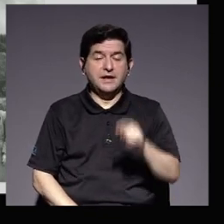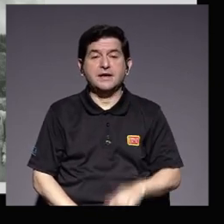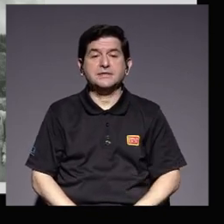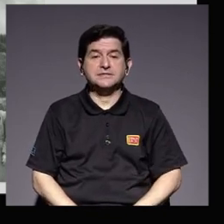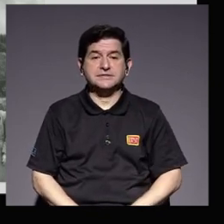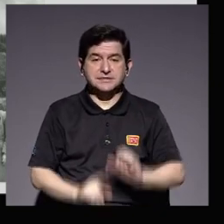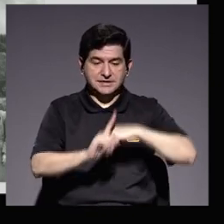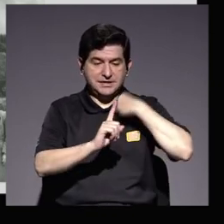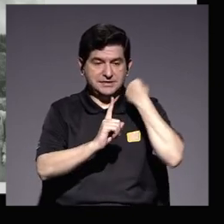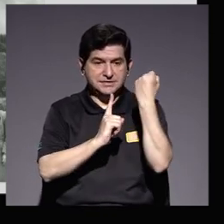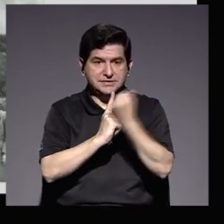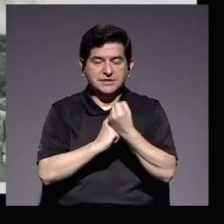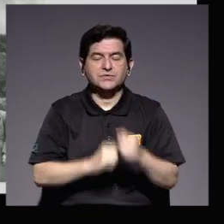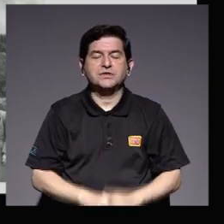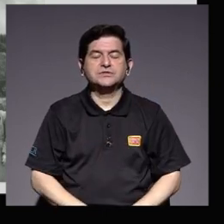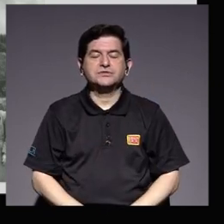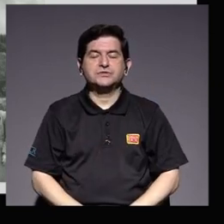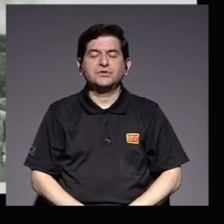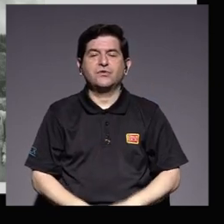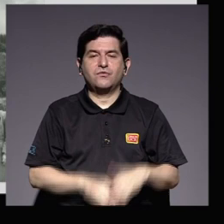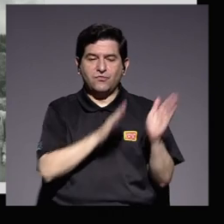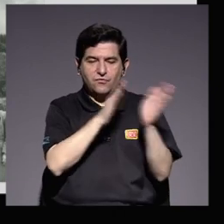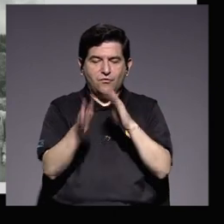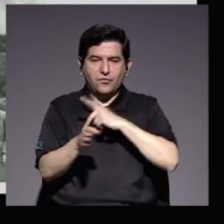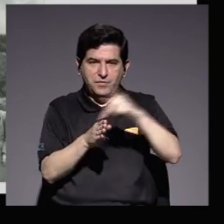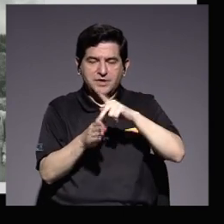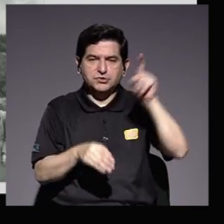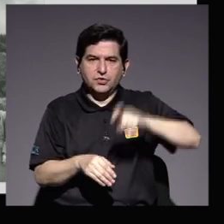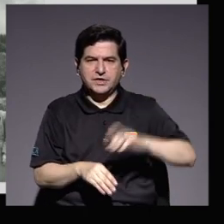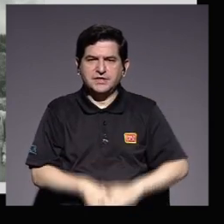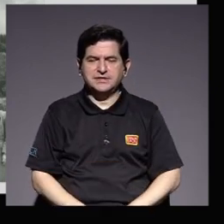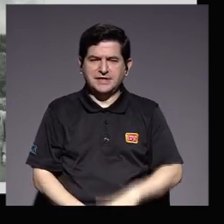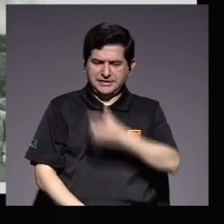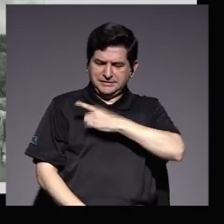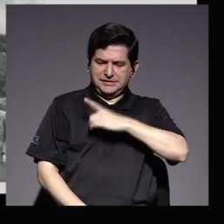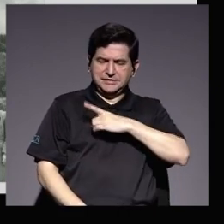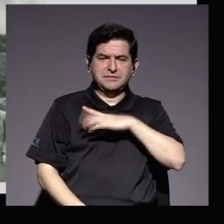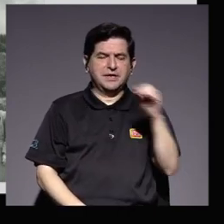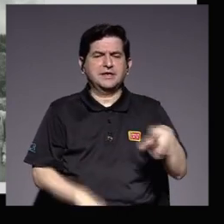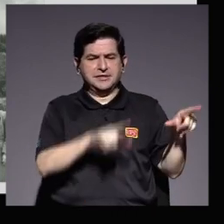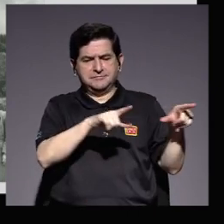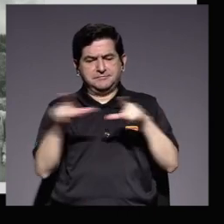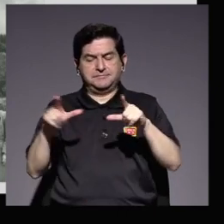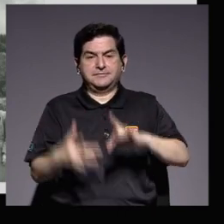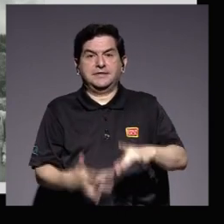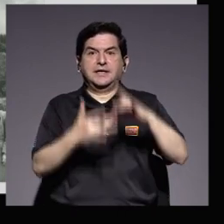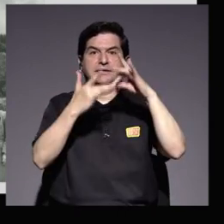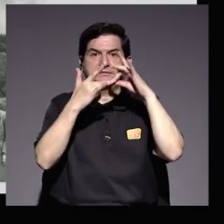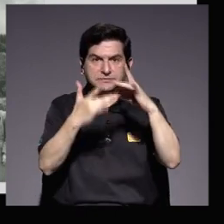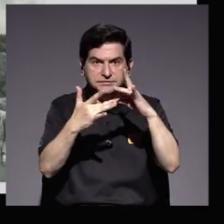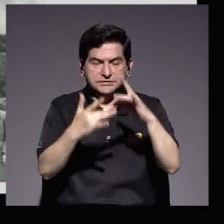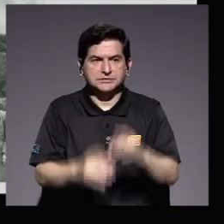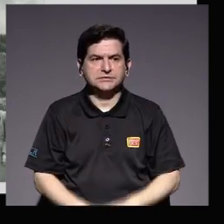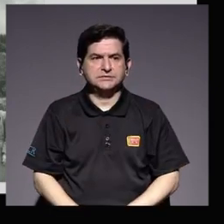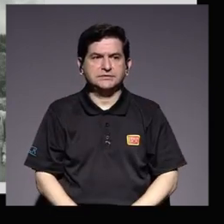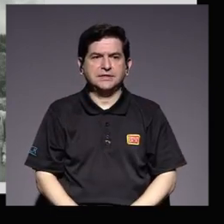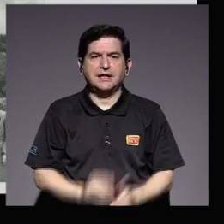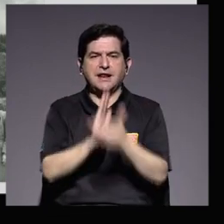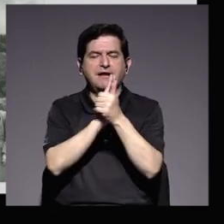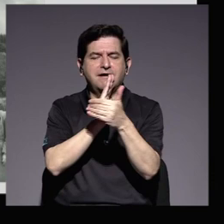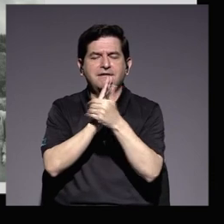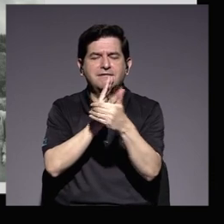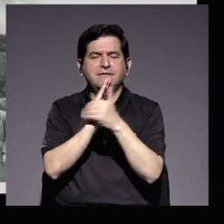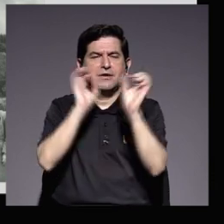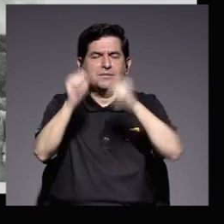enmarca la formación profesional requiere de disciplina y disposición, especialmente de grandes virtudes